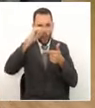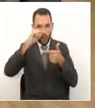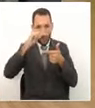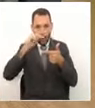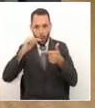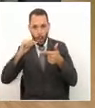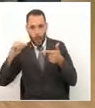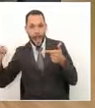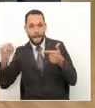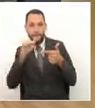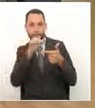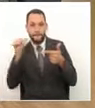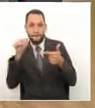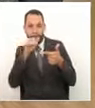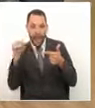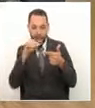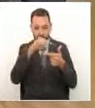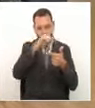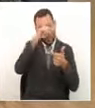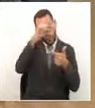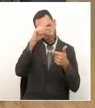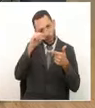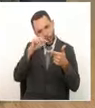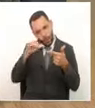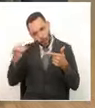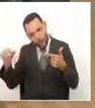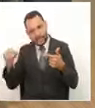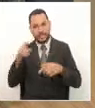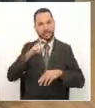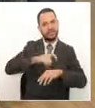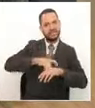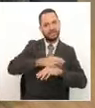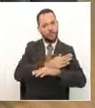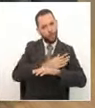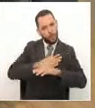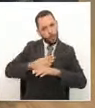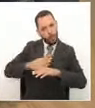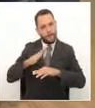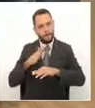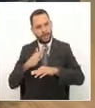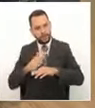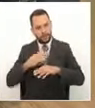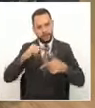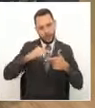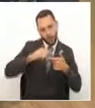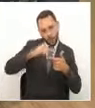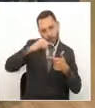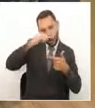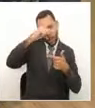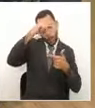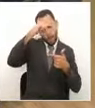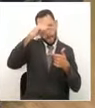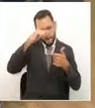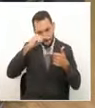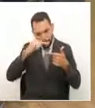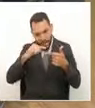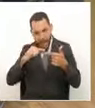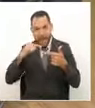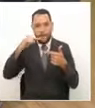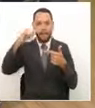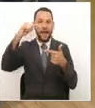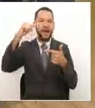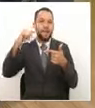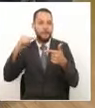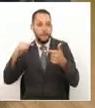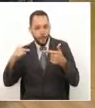en un periodo de tiempo, acuérdense que es una vertical, una horizontal, son número de